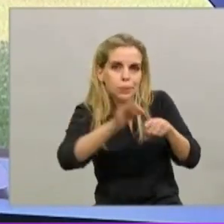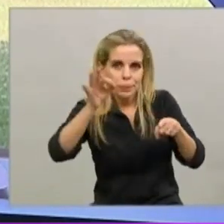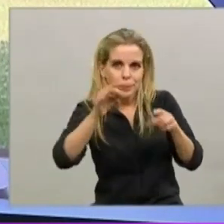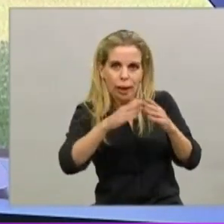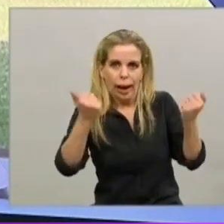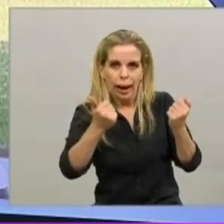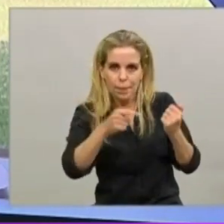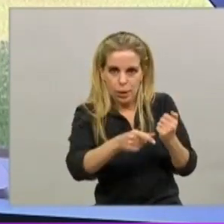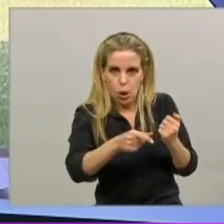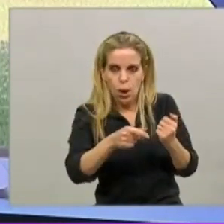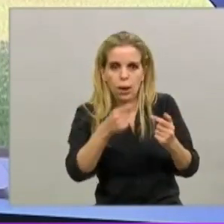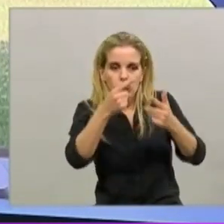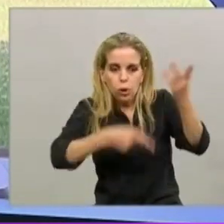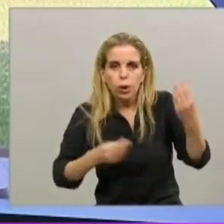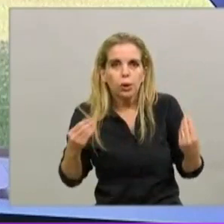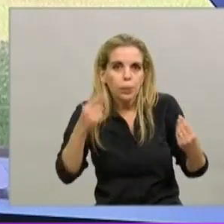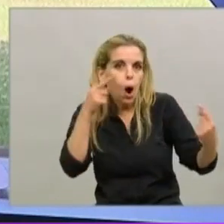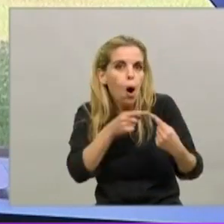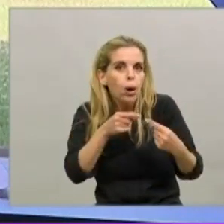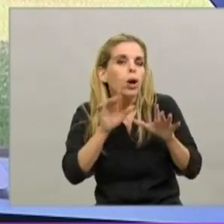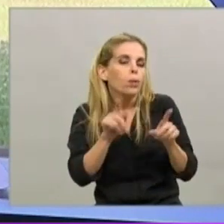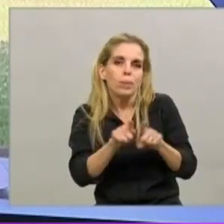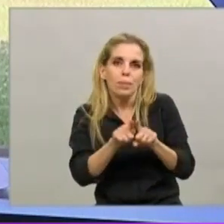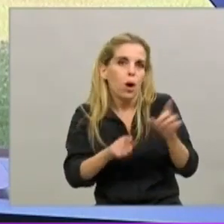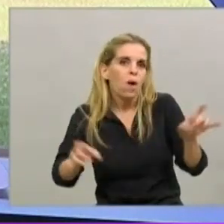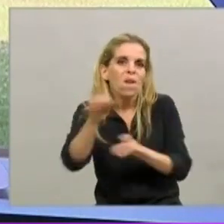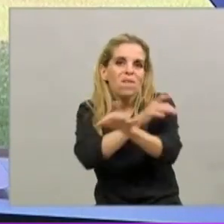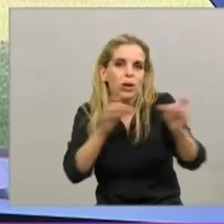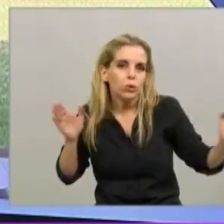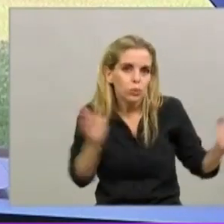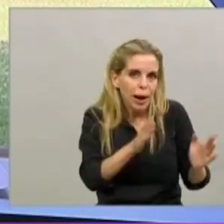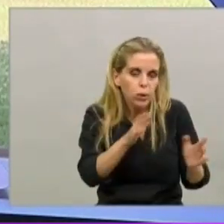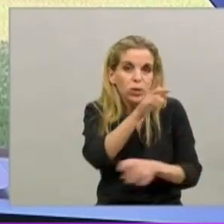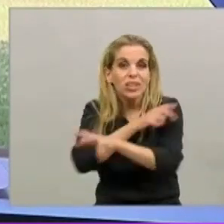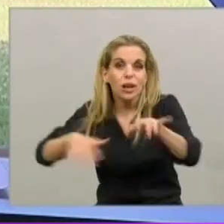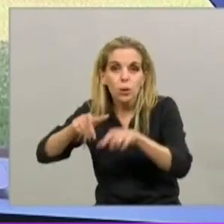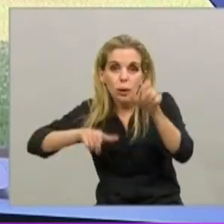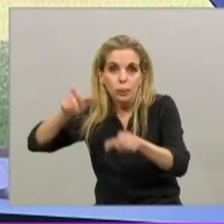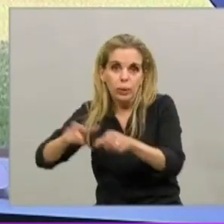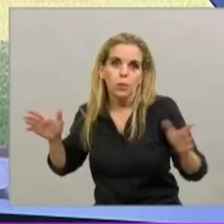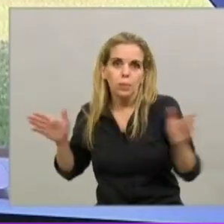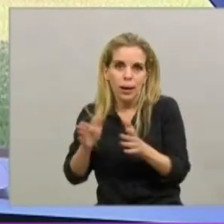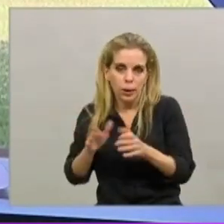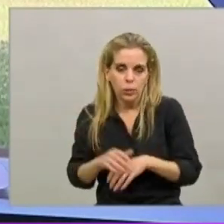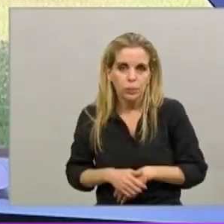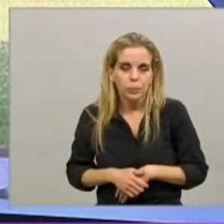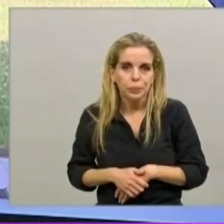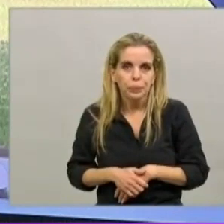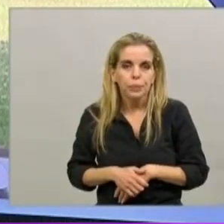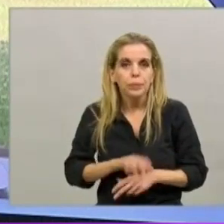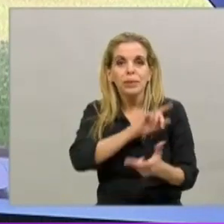Todo esto lo que buscamos es reducir la circulación. El segundo pilar tiene que ver con la